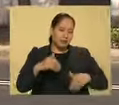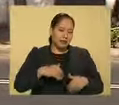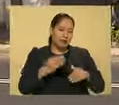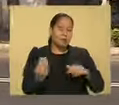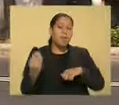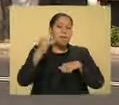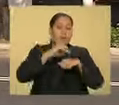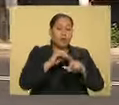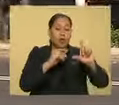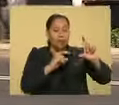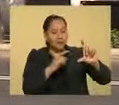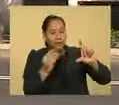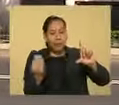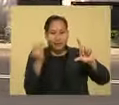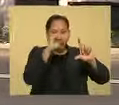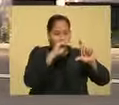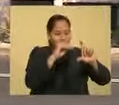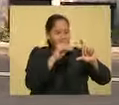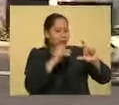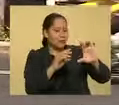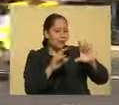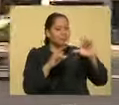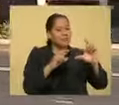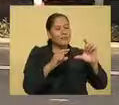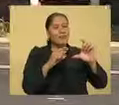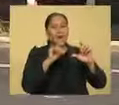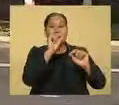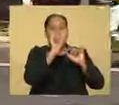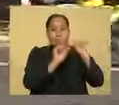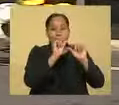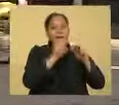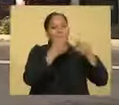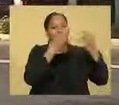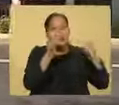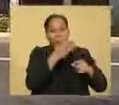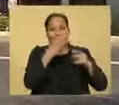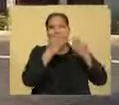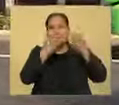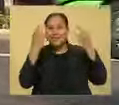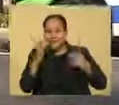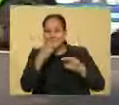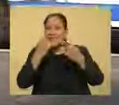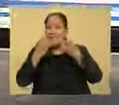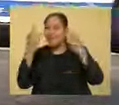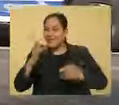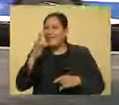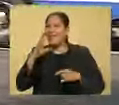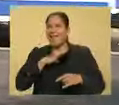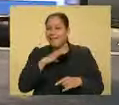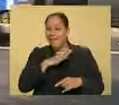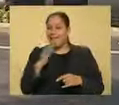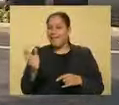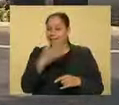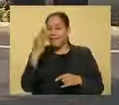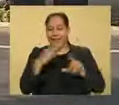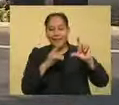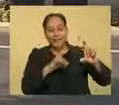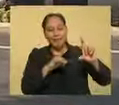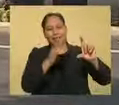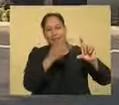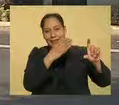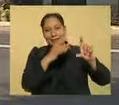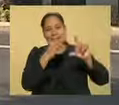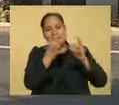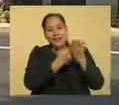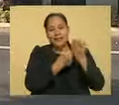cajetilla. A través de las semanas, iba construyendo una historieta. Ahora, lo que yo les